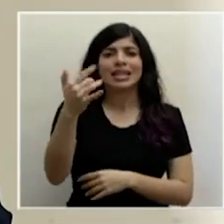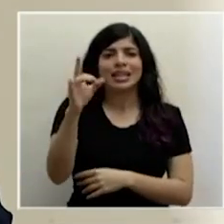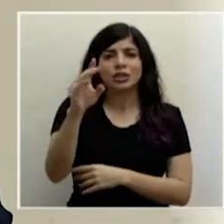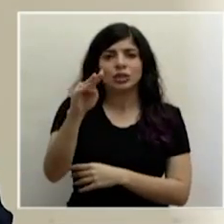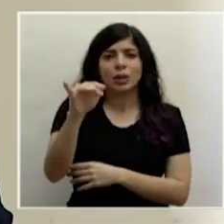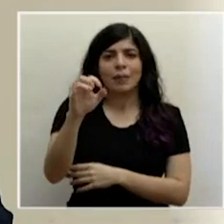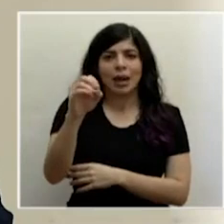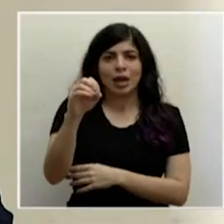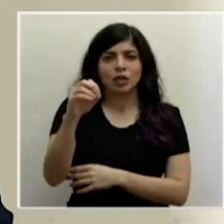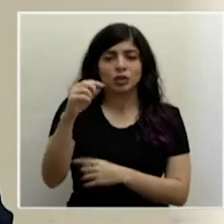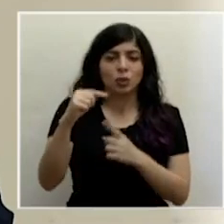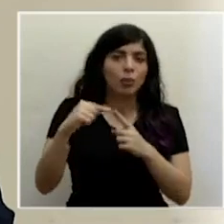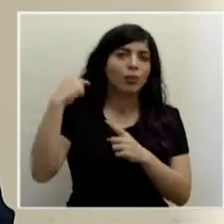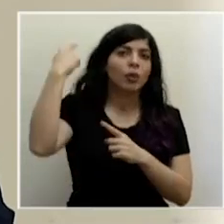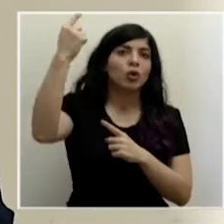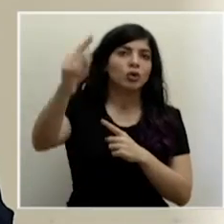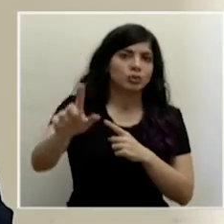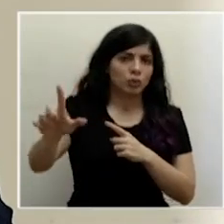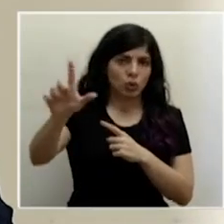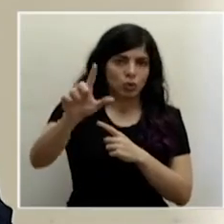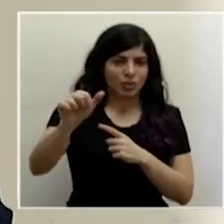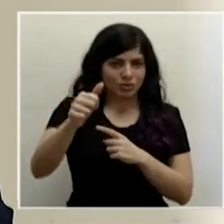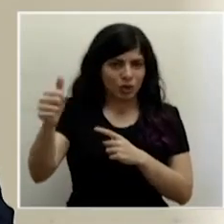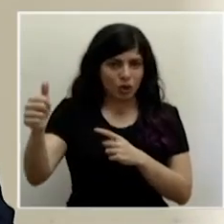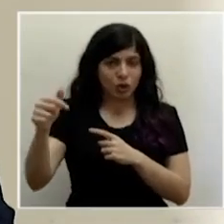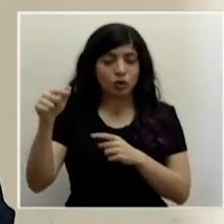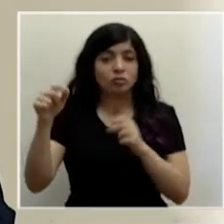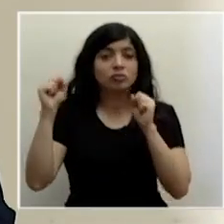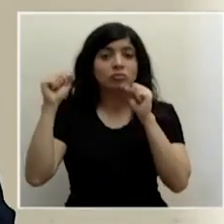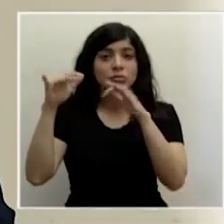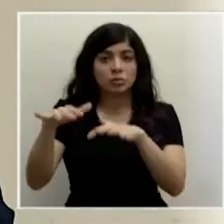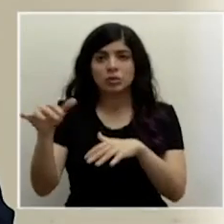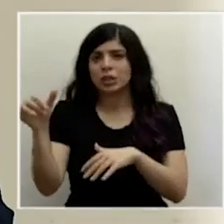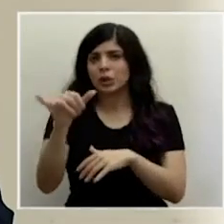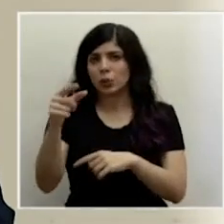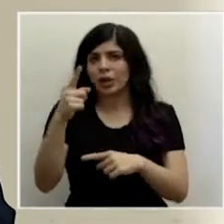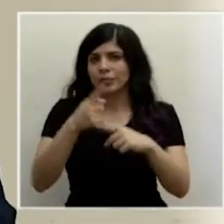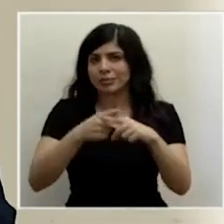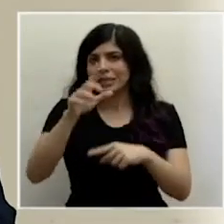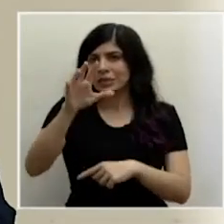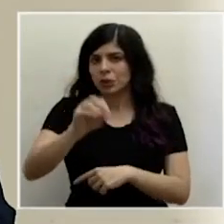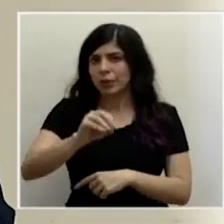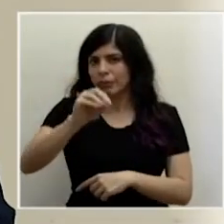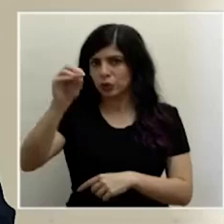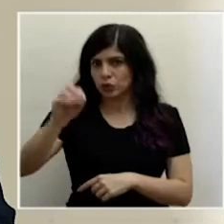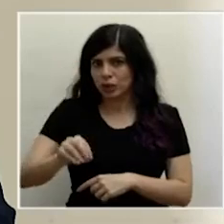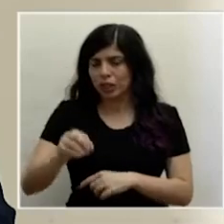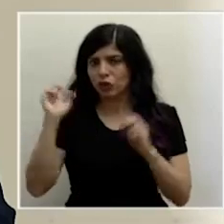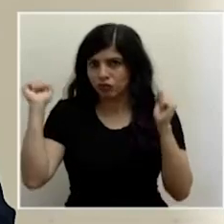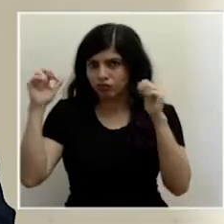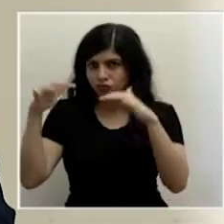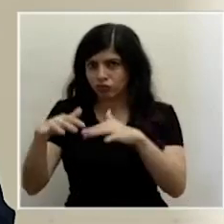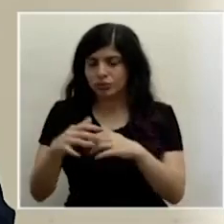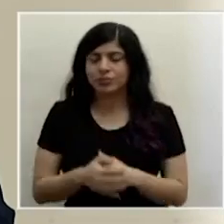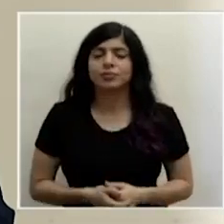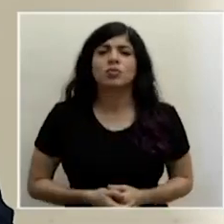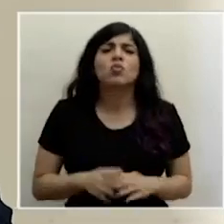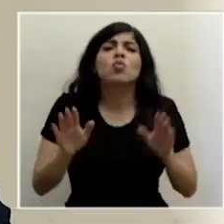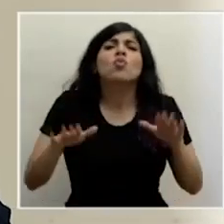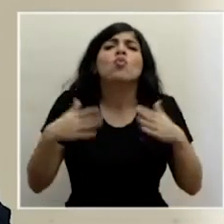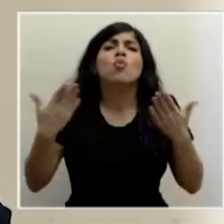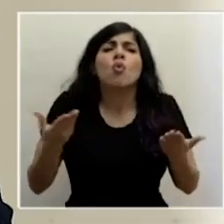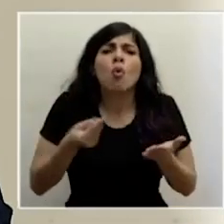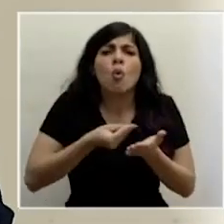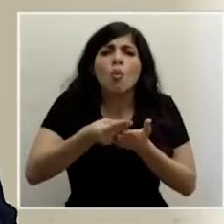mayo, que es el lunes entrante, con un aforo del 50 por ciento. La manera de poder comprar